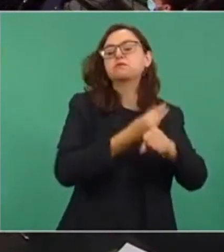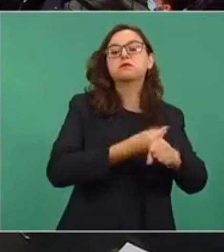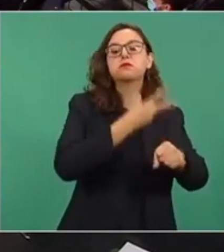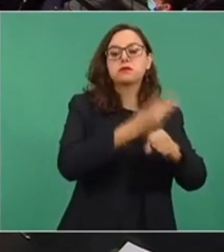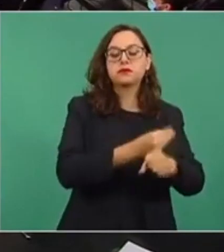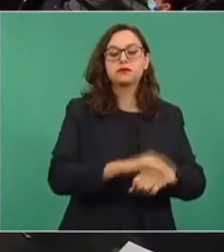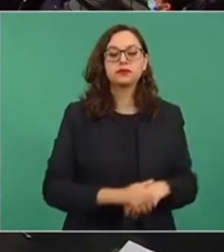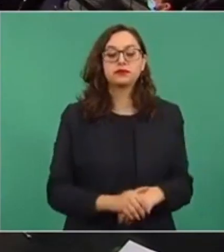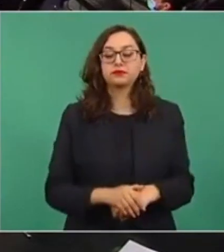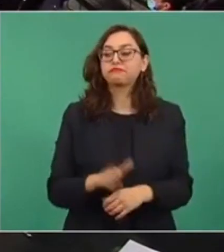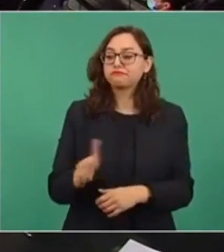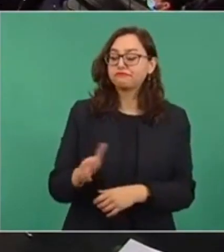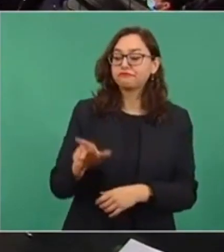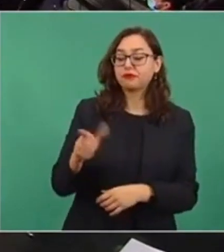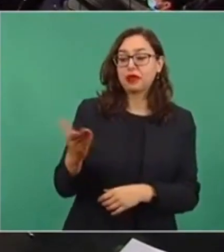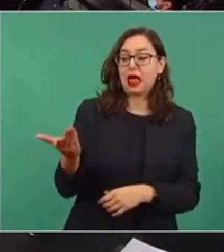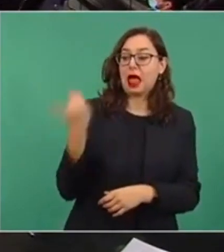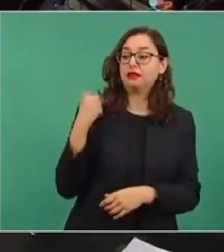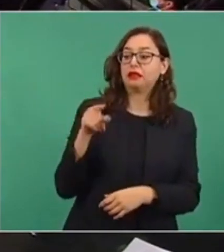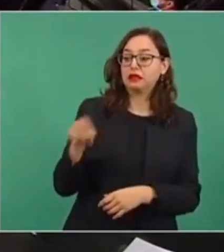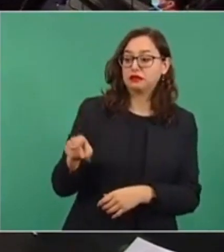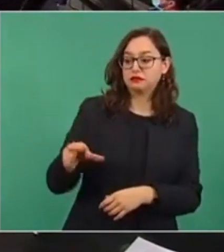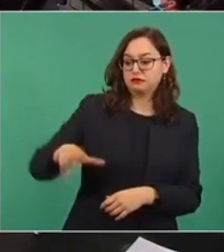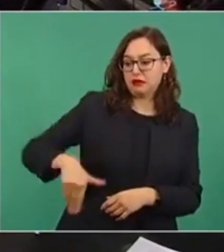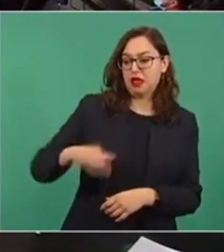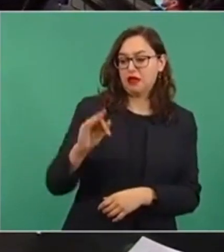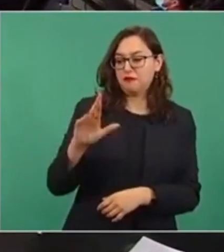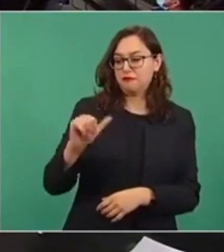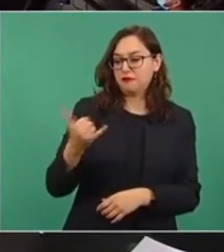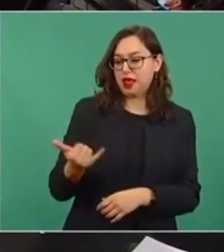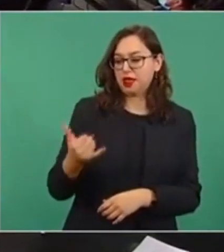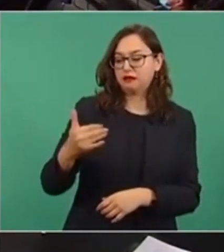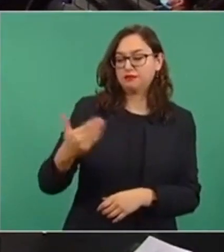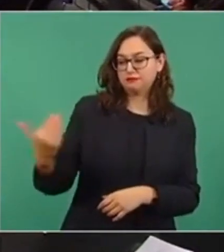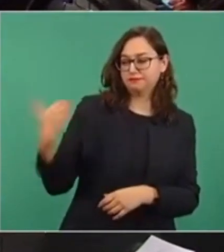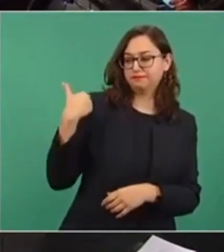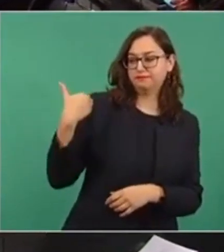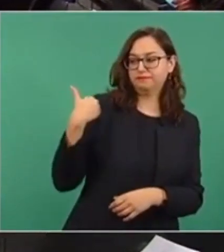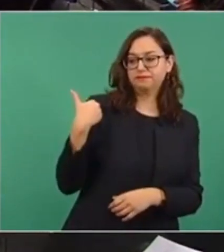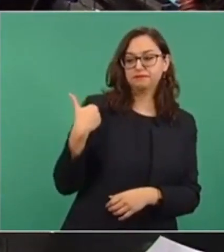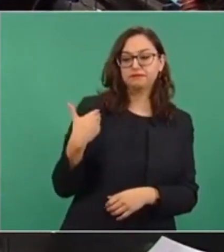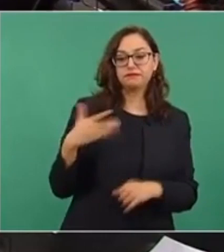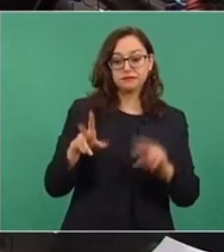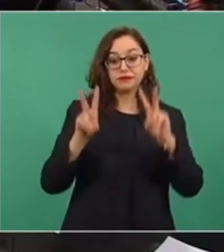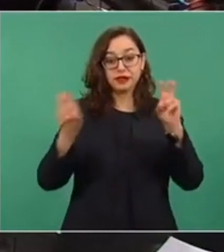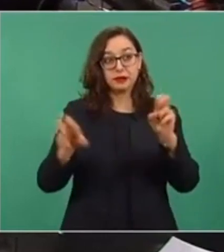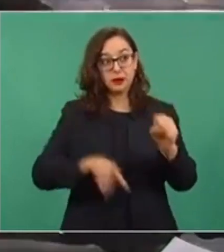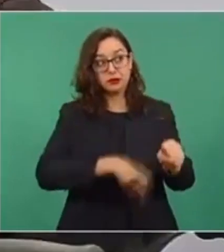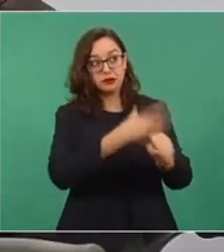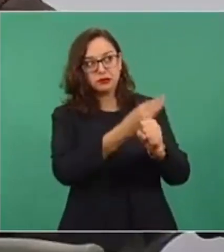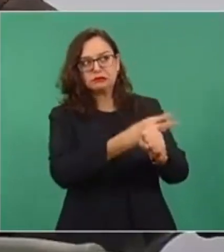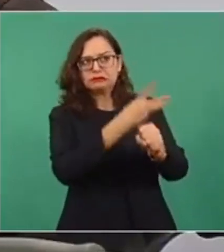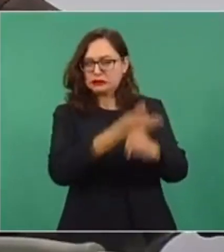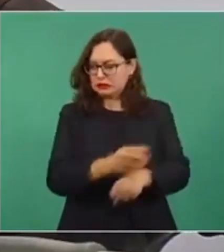porque sabemos la importancia que tiene nuestra